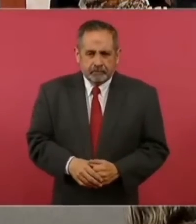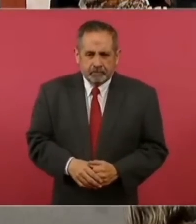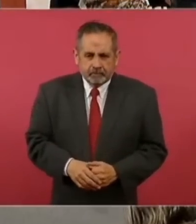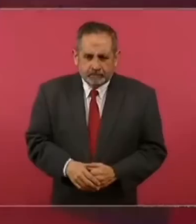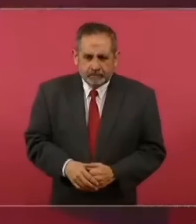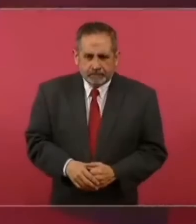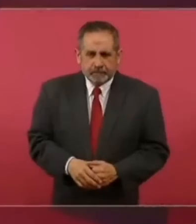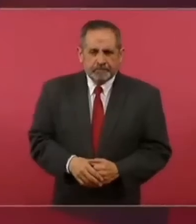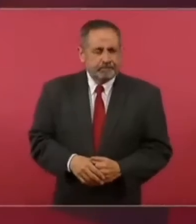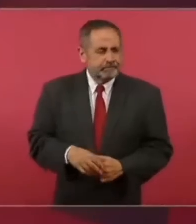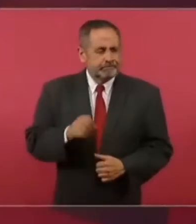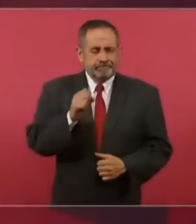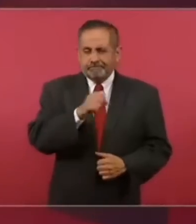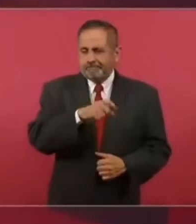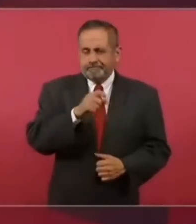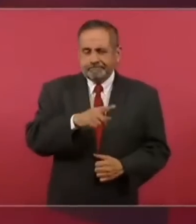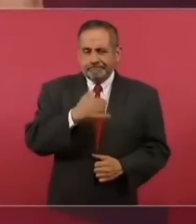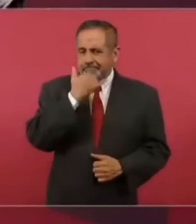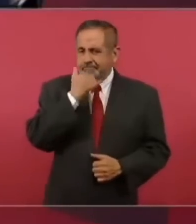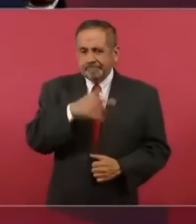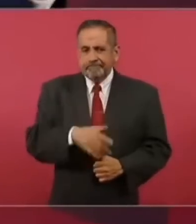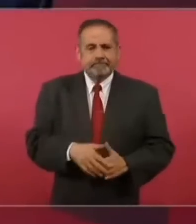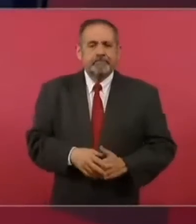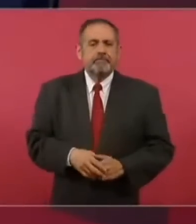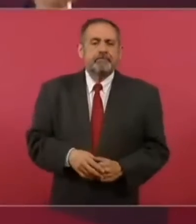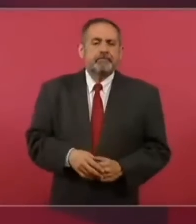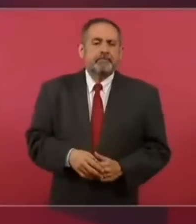incongruencia por ejemplo